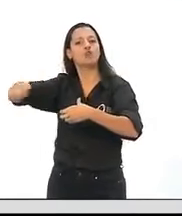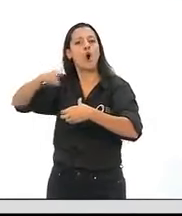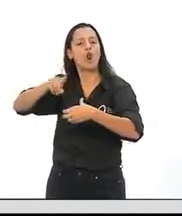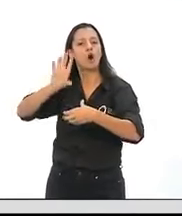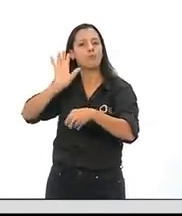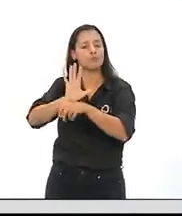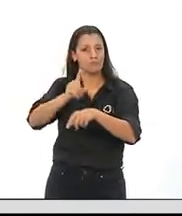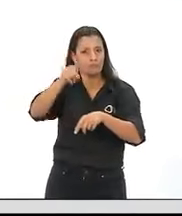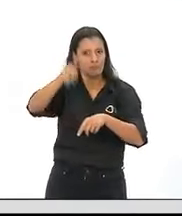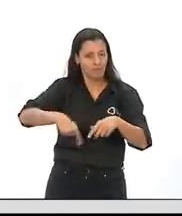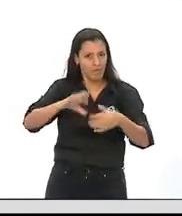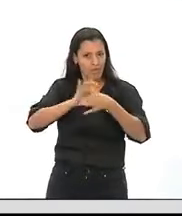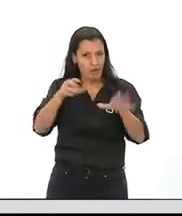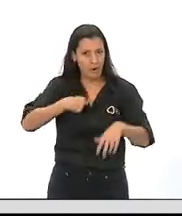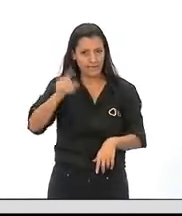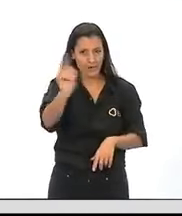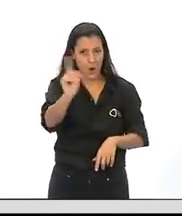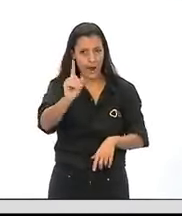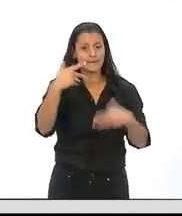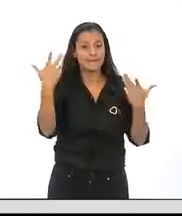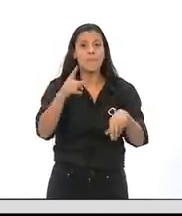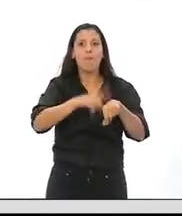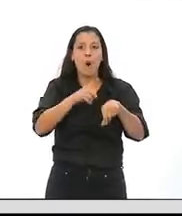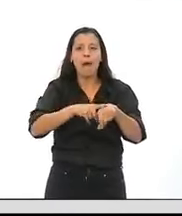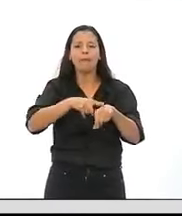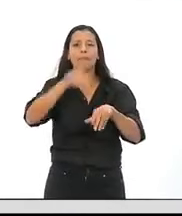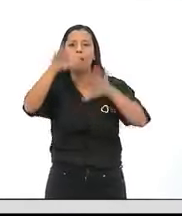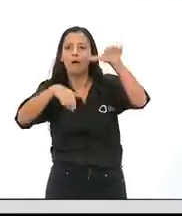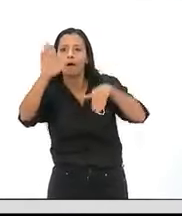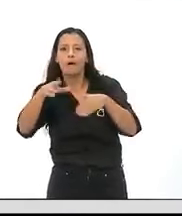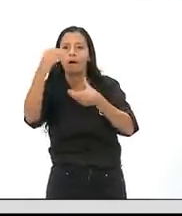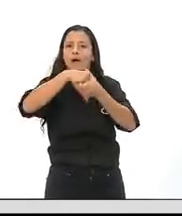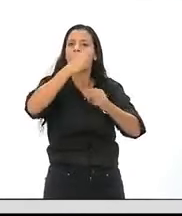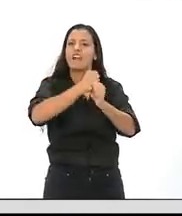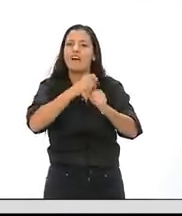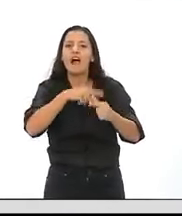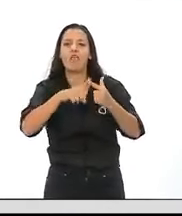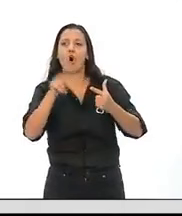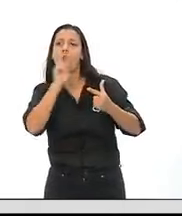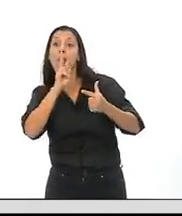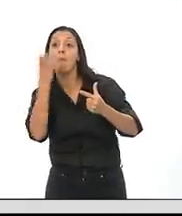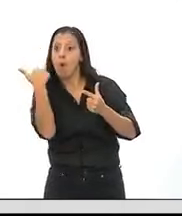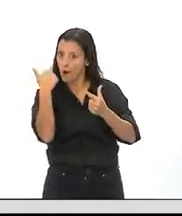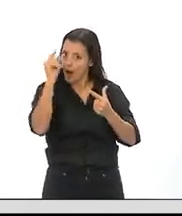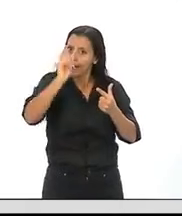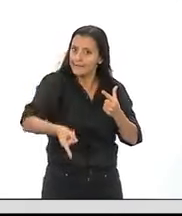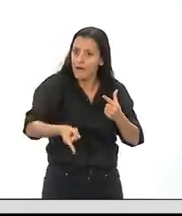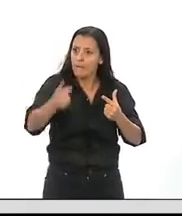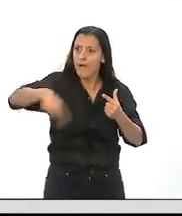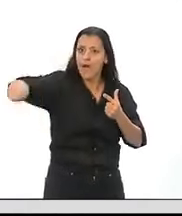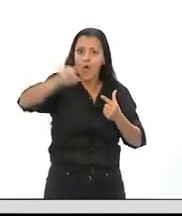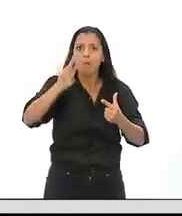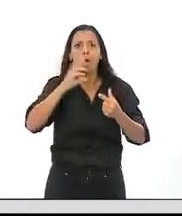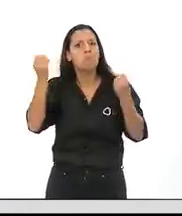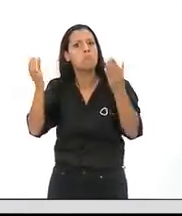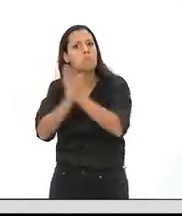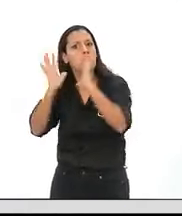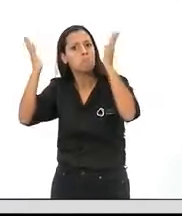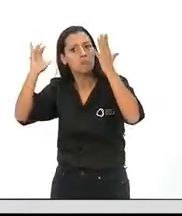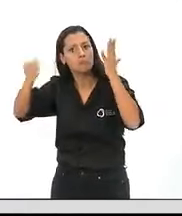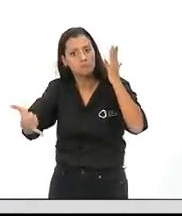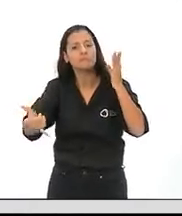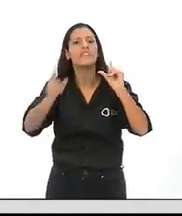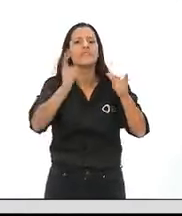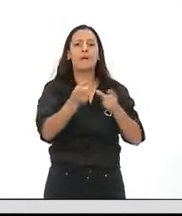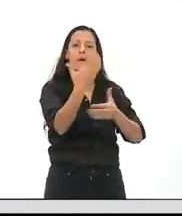amplía, empiezan a participar los trabajadores, empiezan a participar las mujeres que bien ganados se tienen, empiezan a